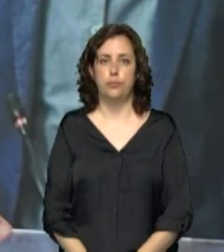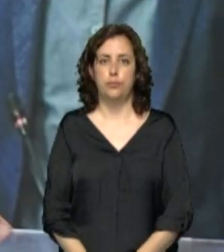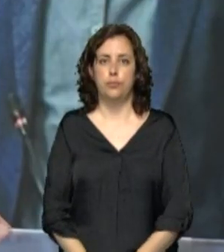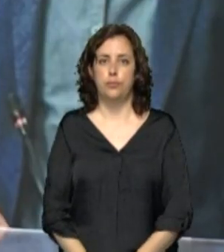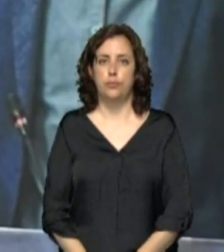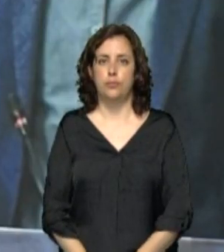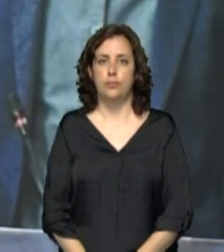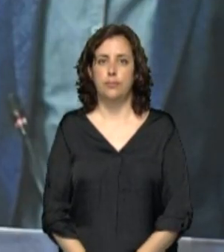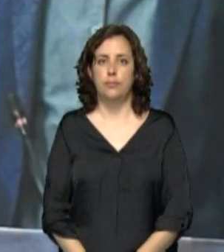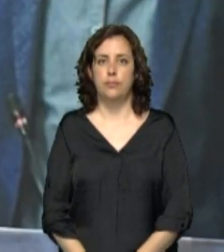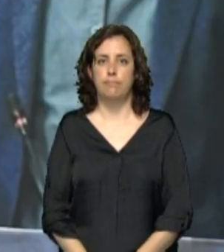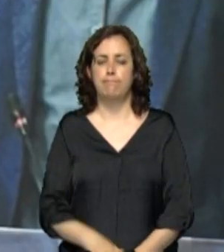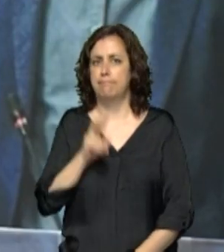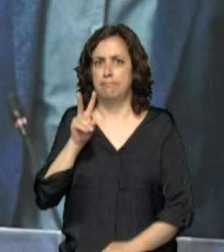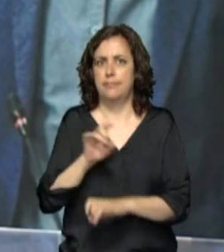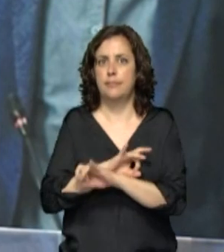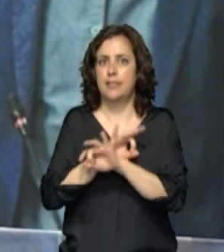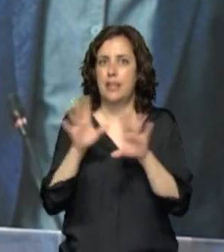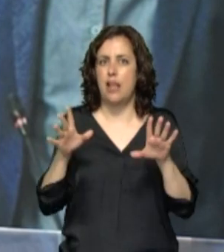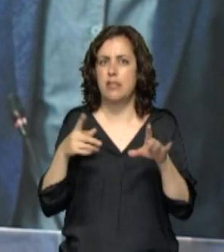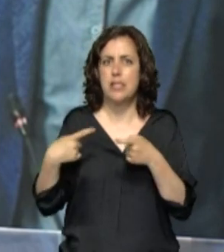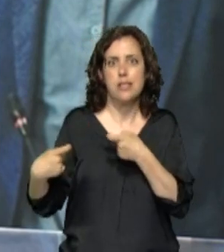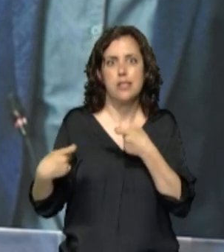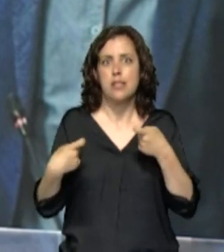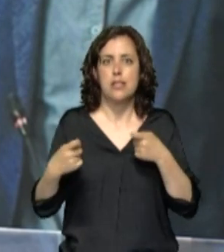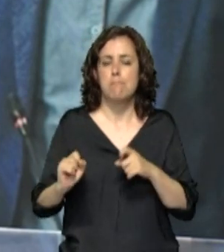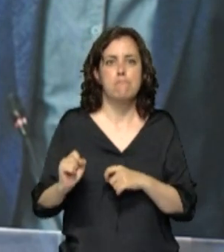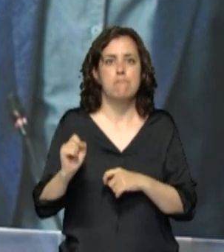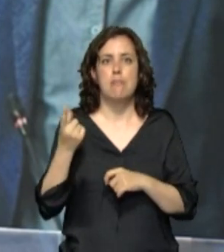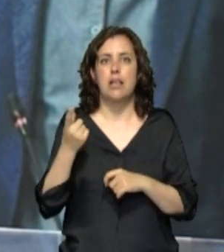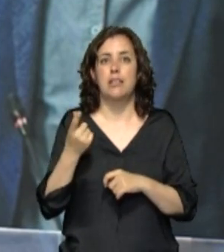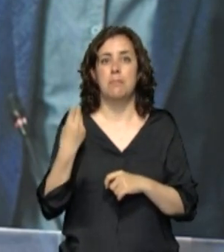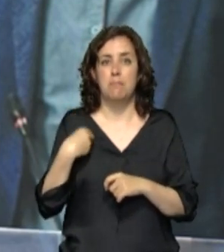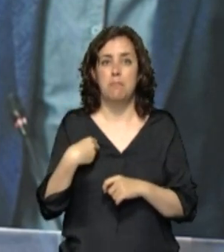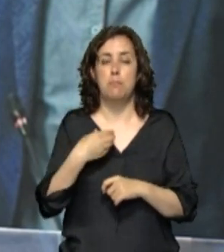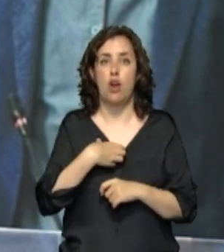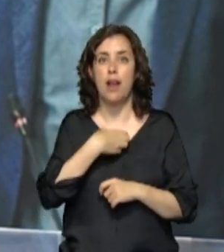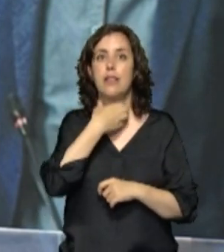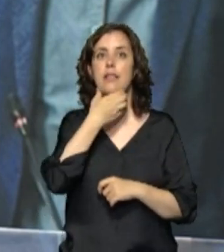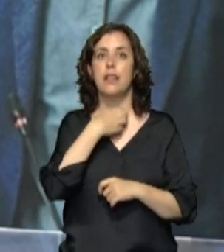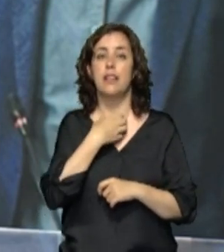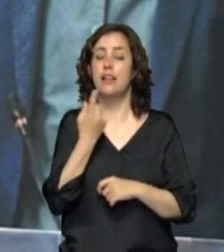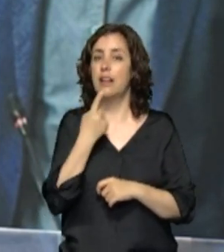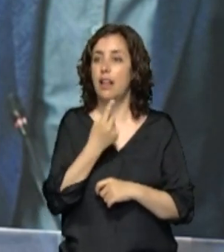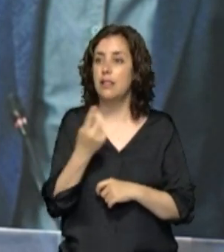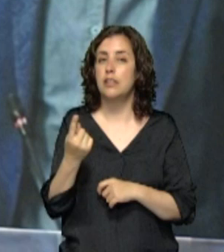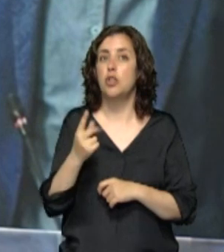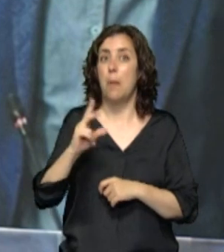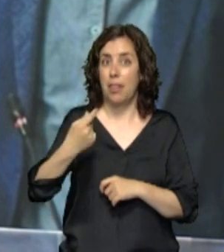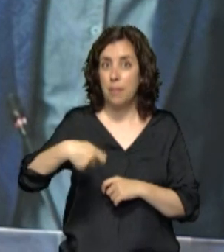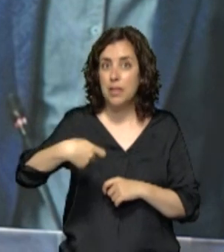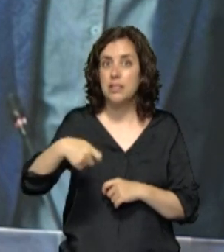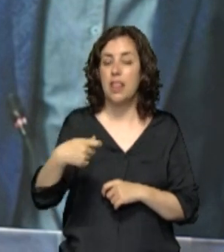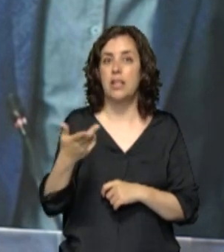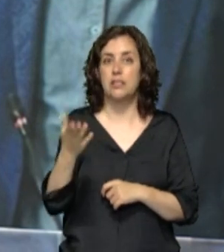Bueno, sin duda, el momento de mayor tensión ha sido cuando la diputada del Partido Popular, Cayetana Álvarez de Toledo, le ha dicho al vicepresidente